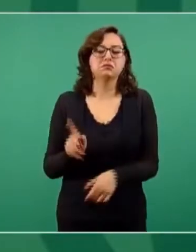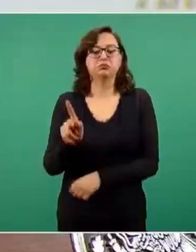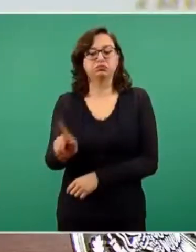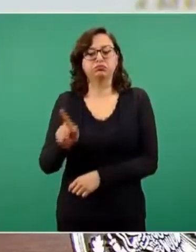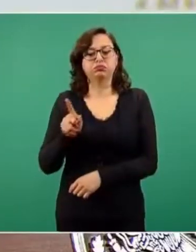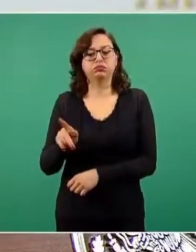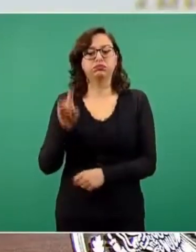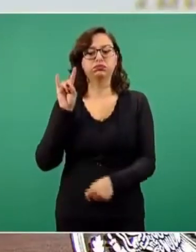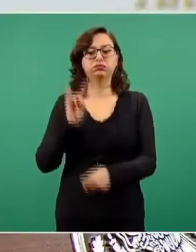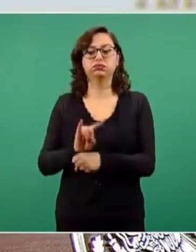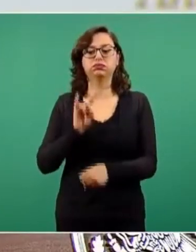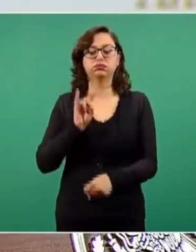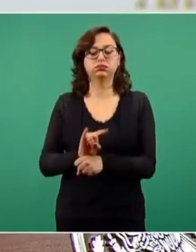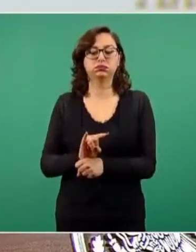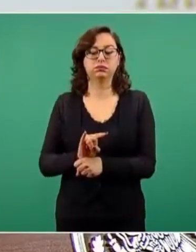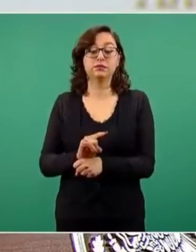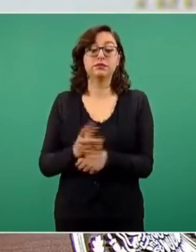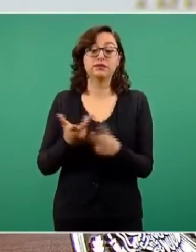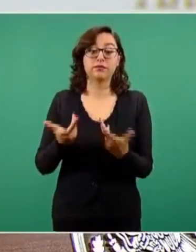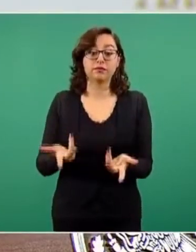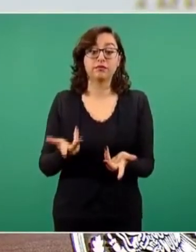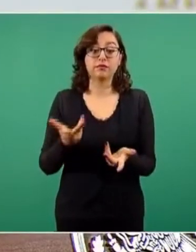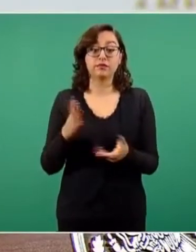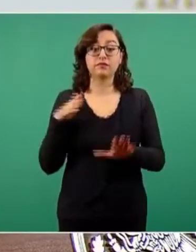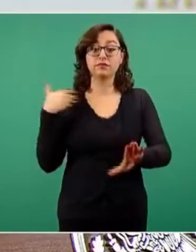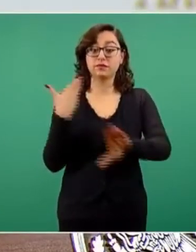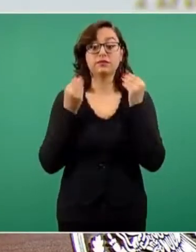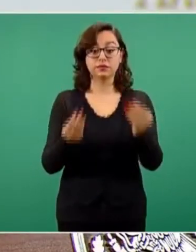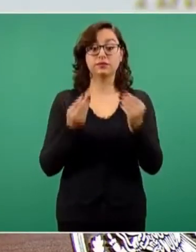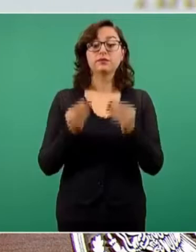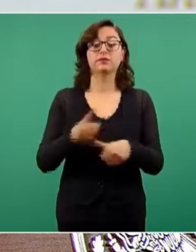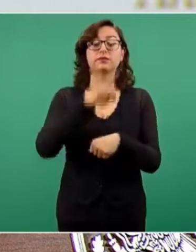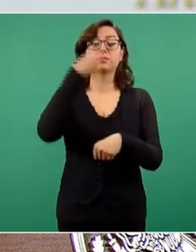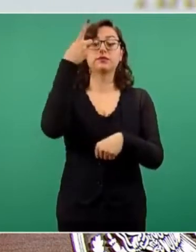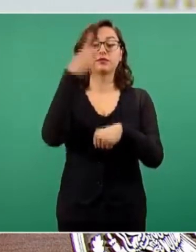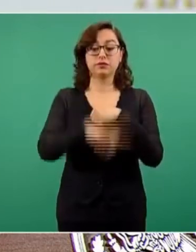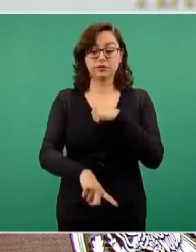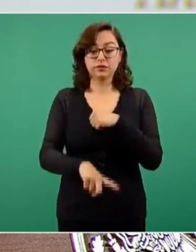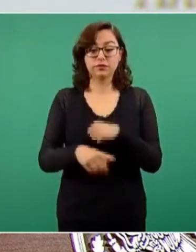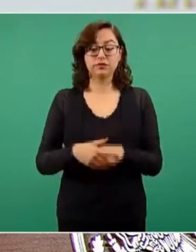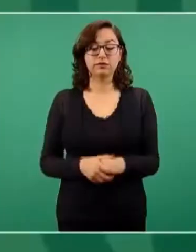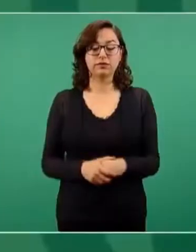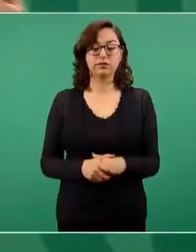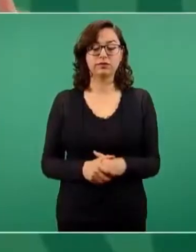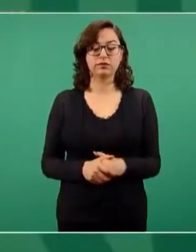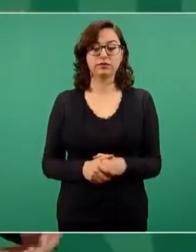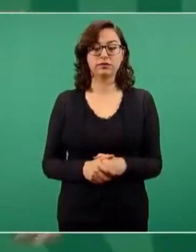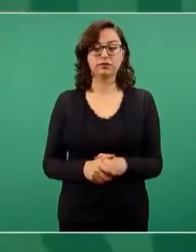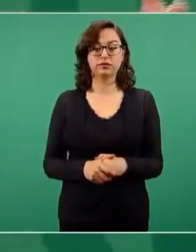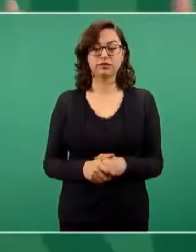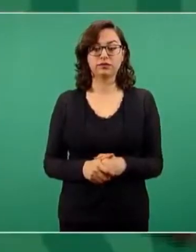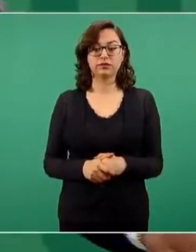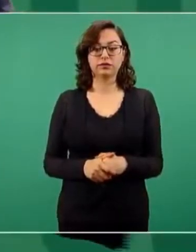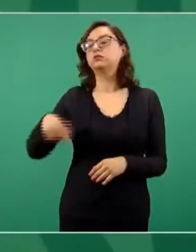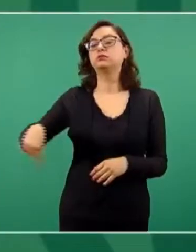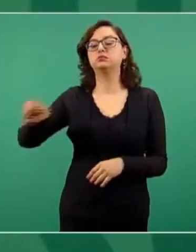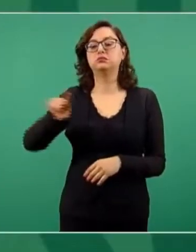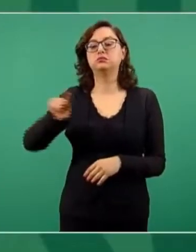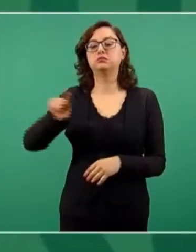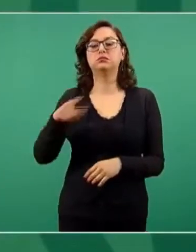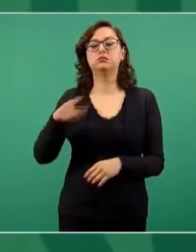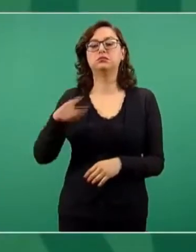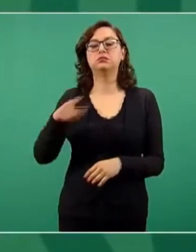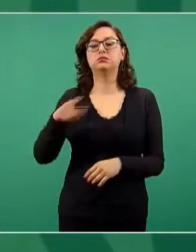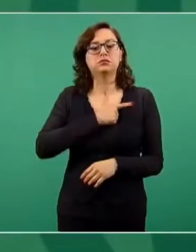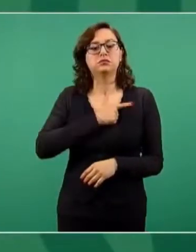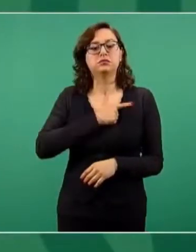que le ha hecho muchísimo daño al país. Por este grupo y su política de saqueo se